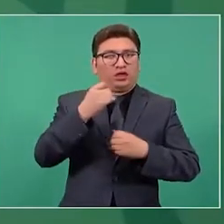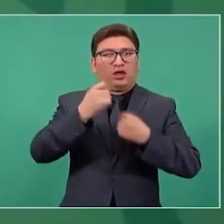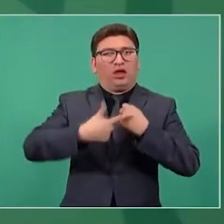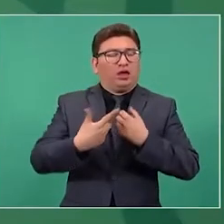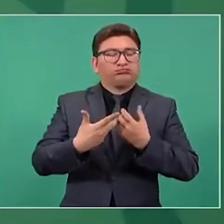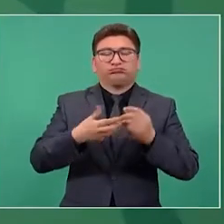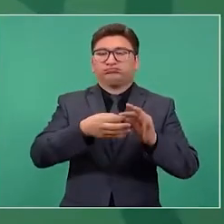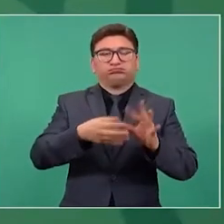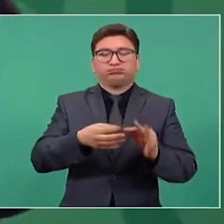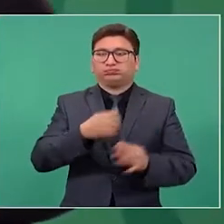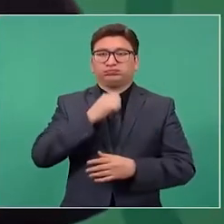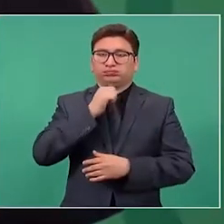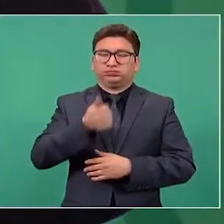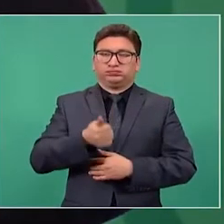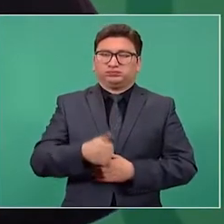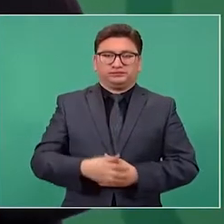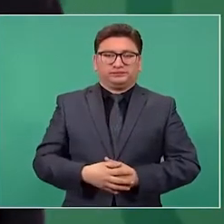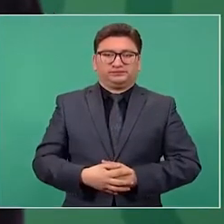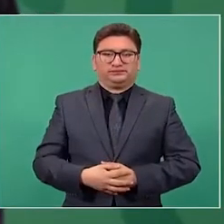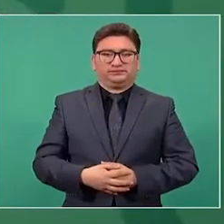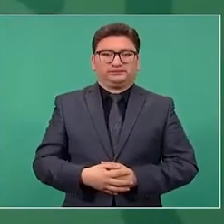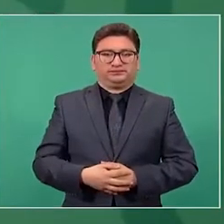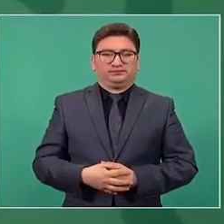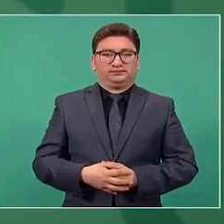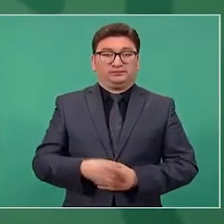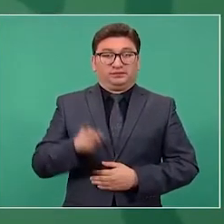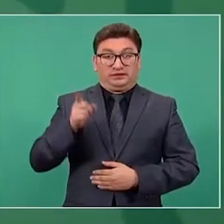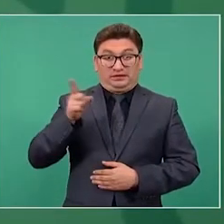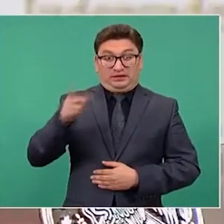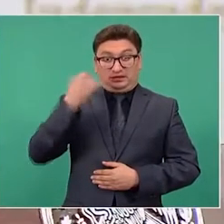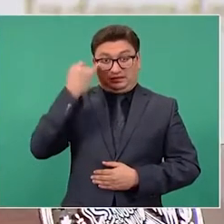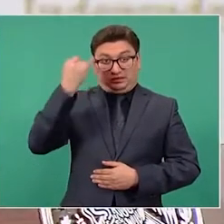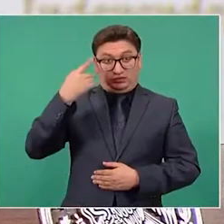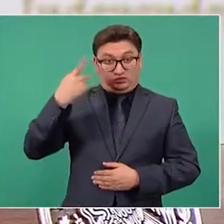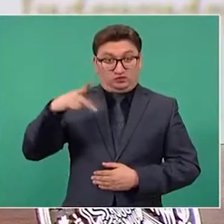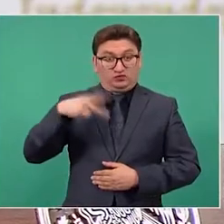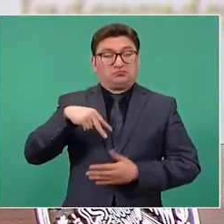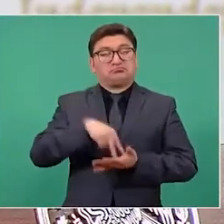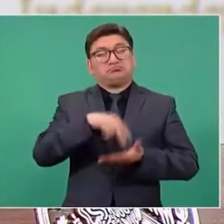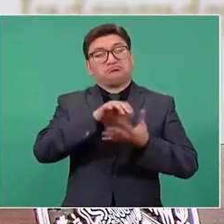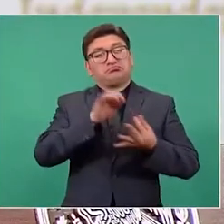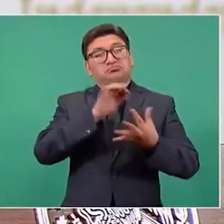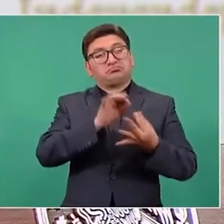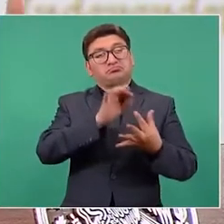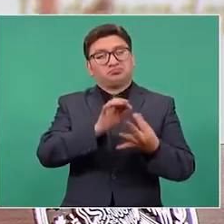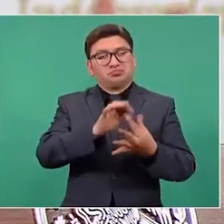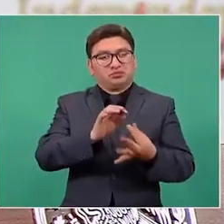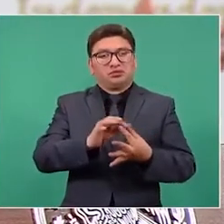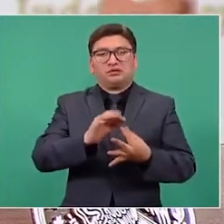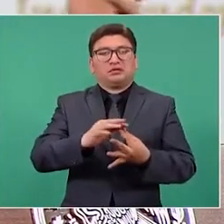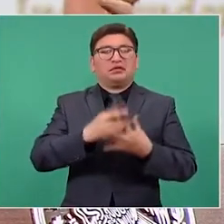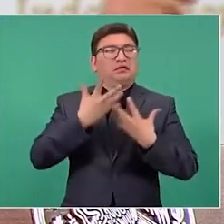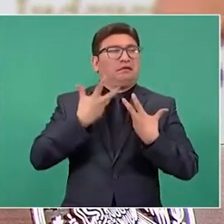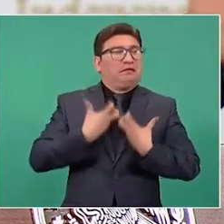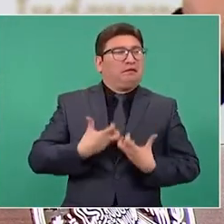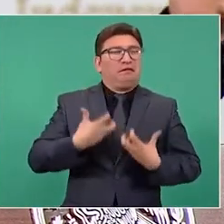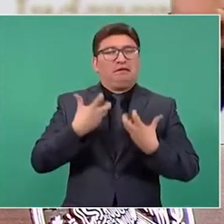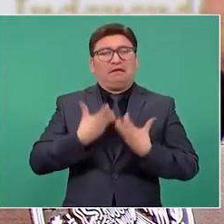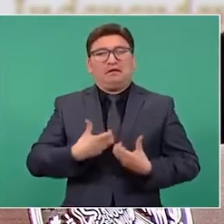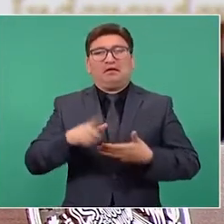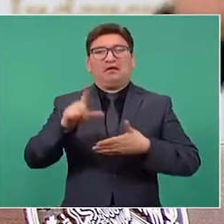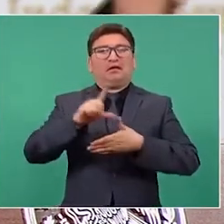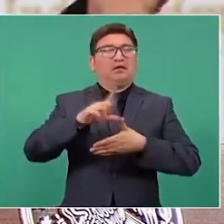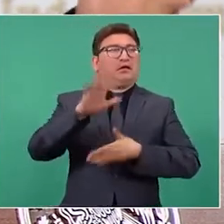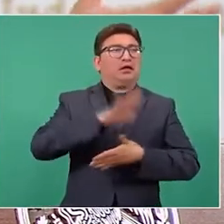sus posturas. Es nada más lamentarse, América